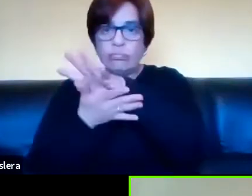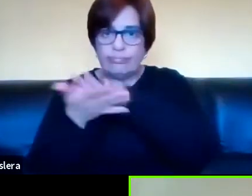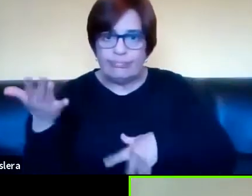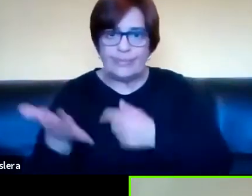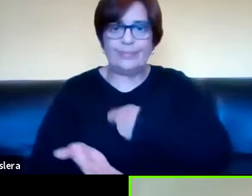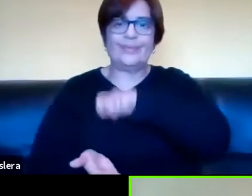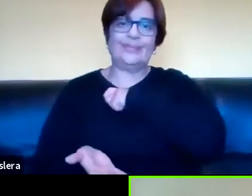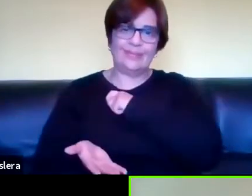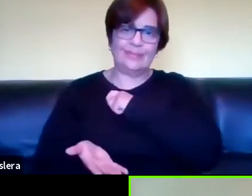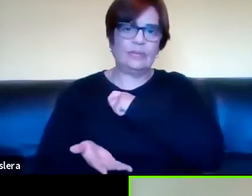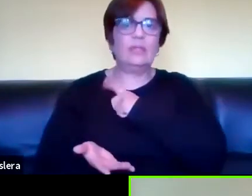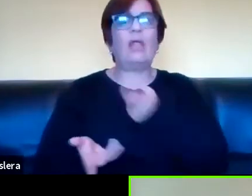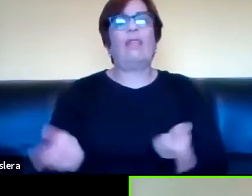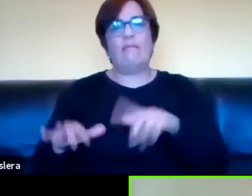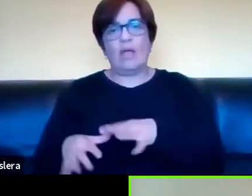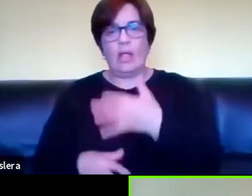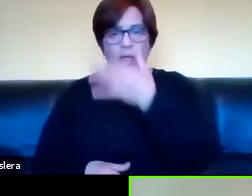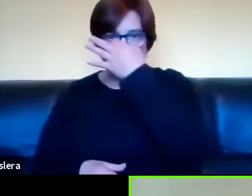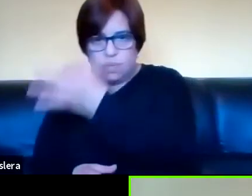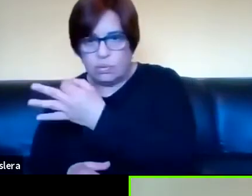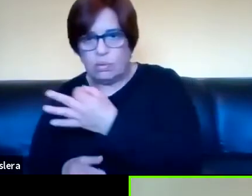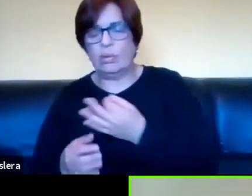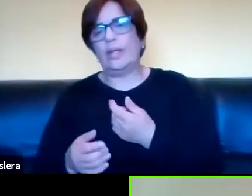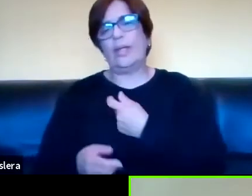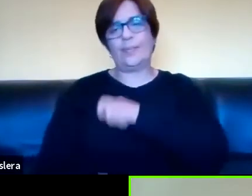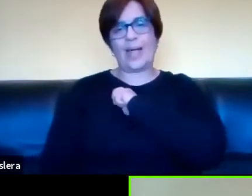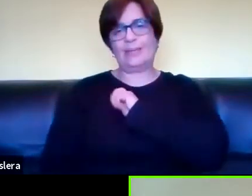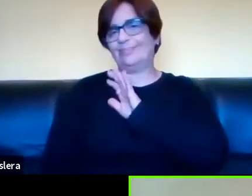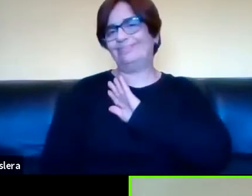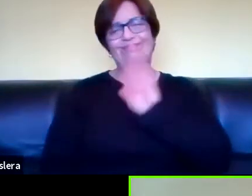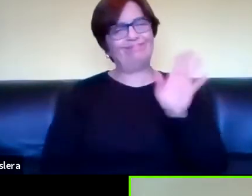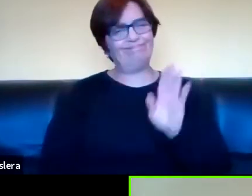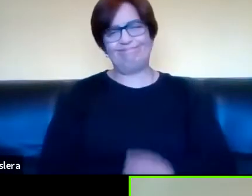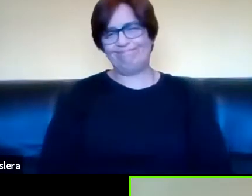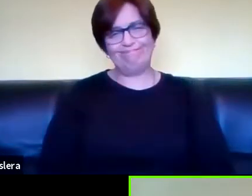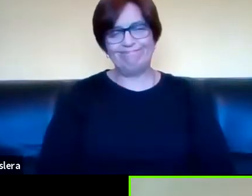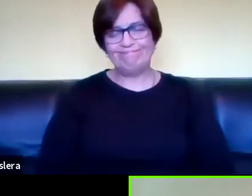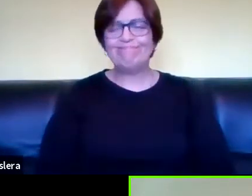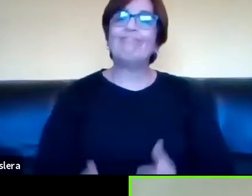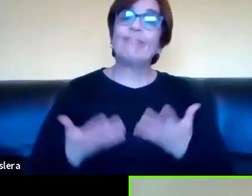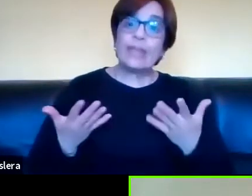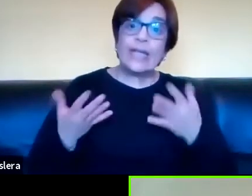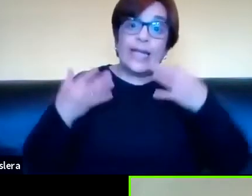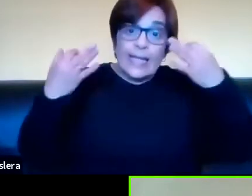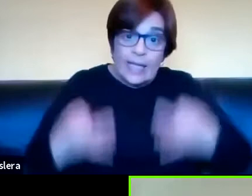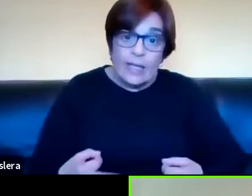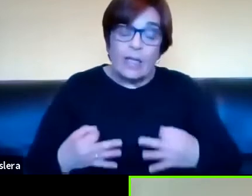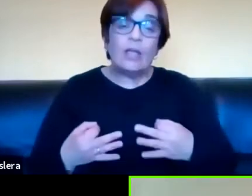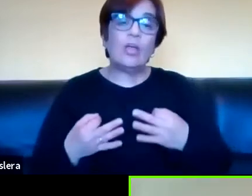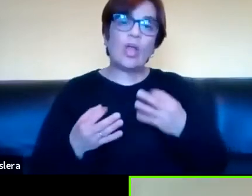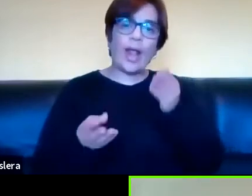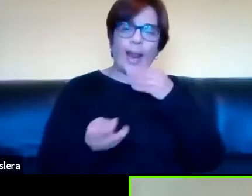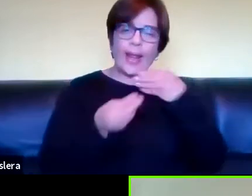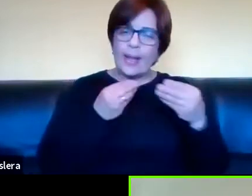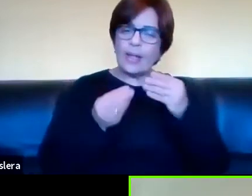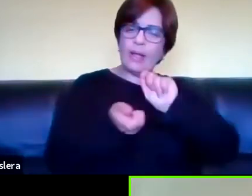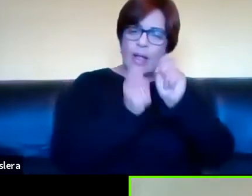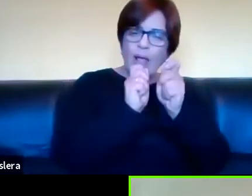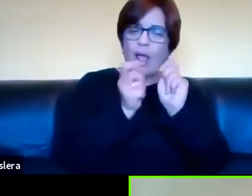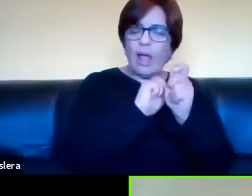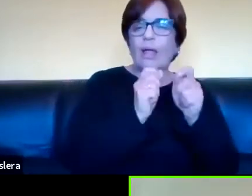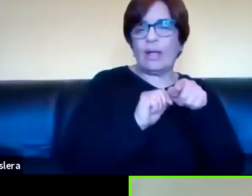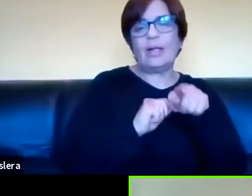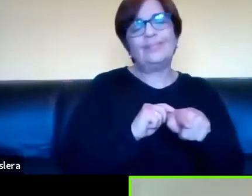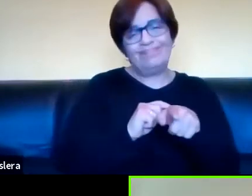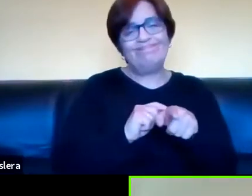volví a depender del español entonces de alguna manera creo que el tema de la manipulabilidad es